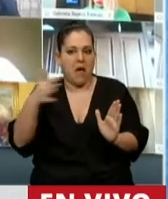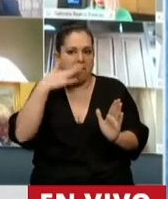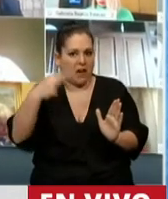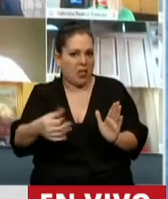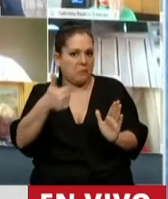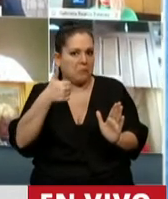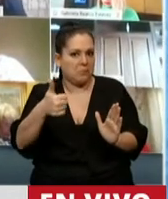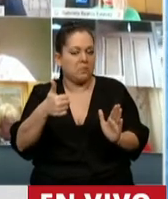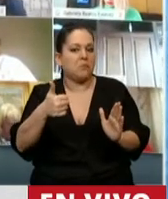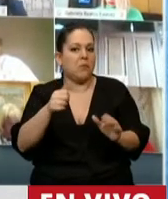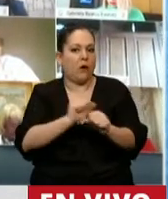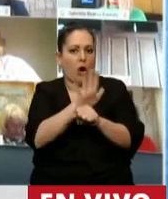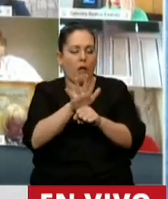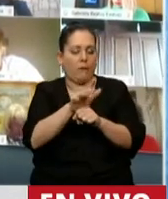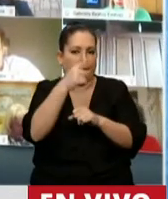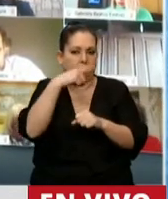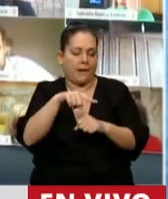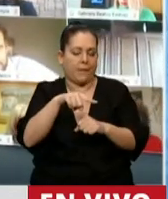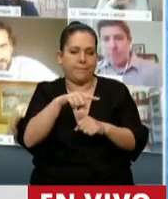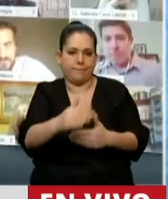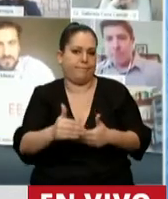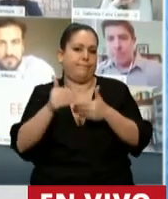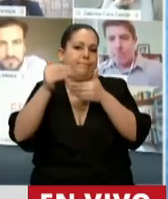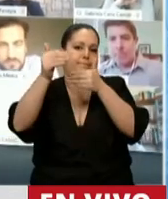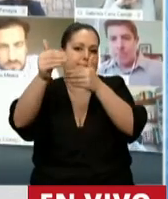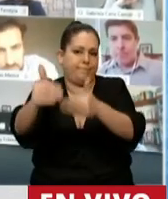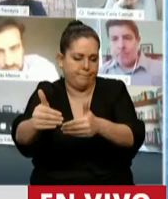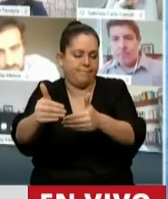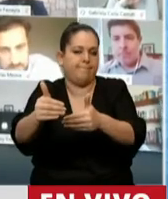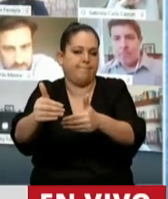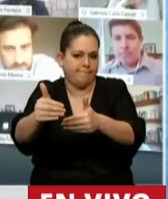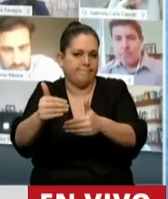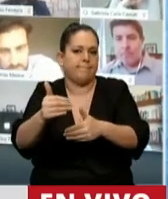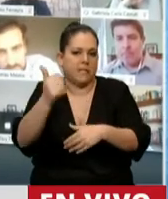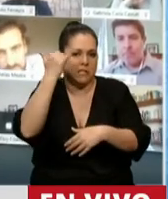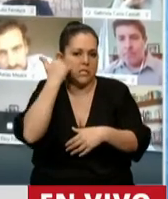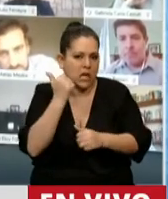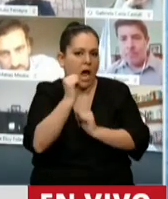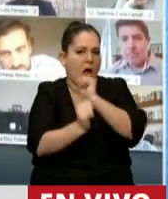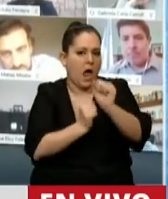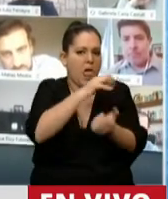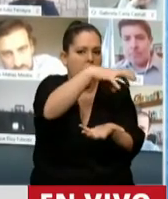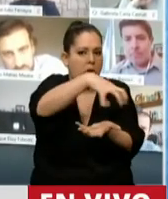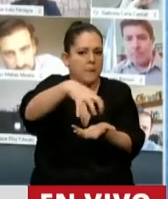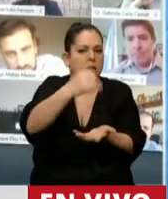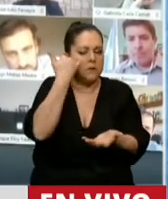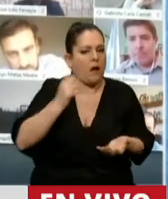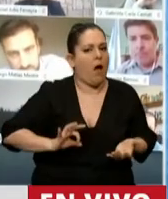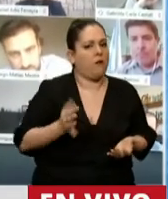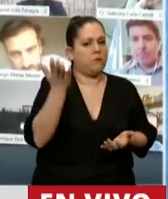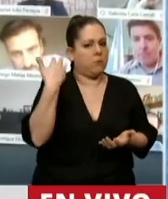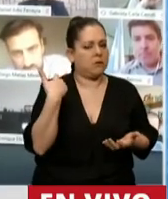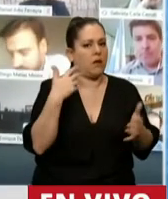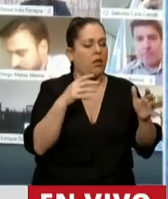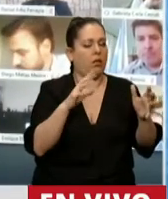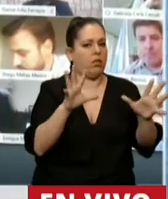la extensión de la pandemia ha agravado la situación complejísima por la cual venían las pymes ya desde el año pasado, y ha hecho